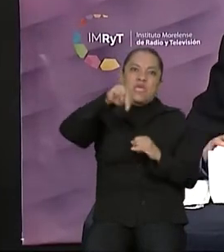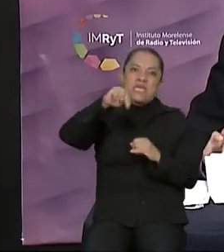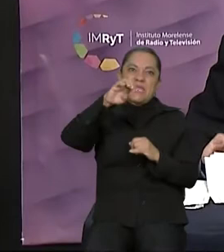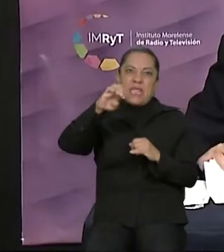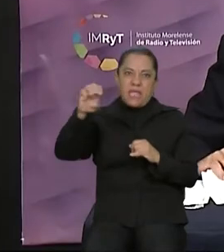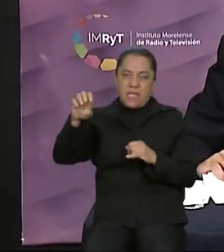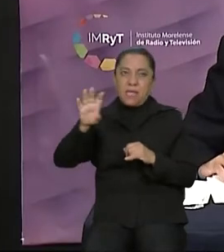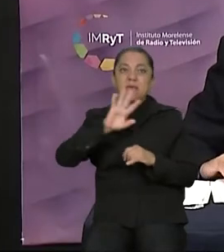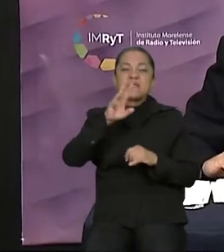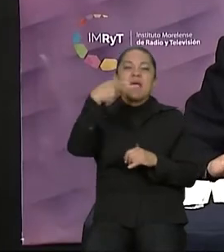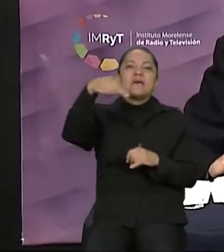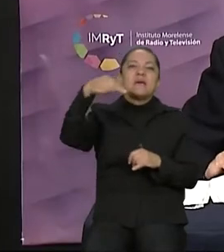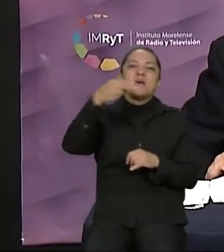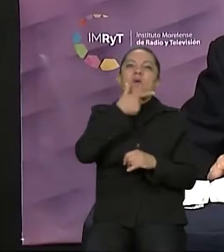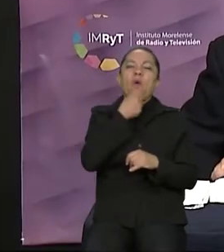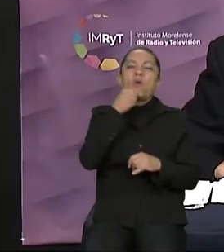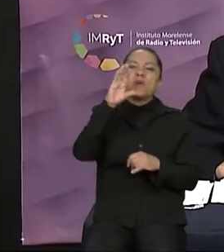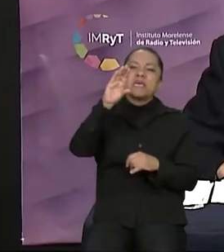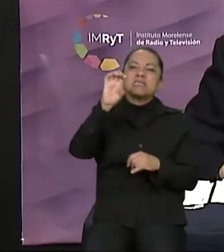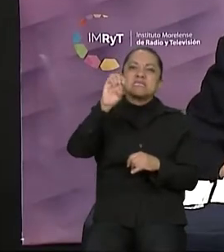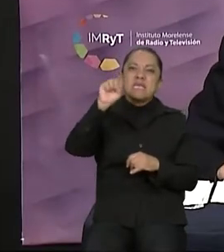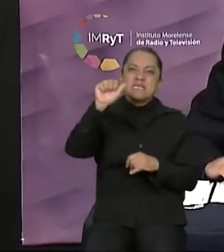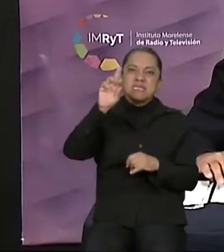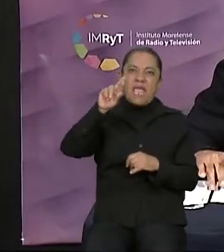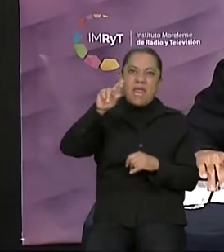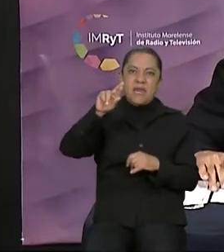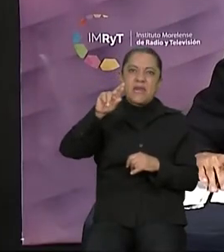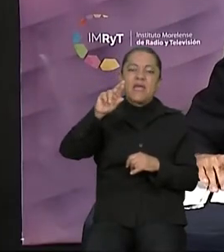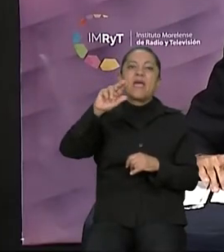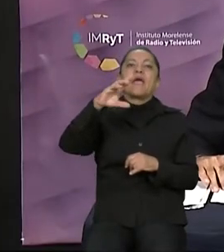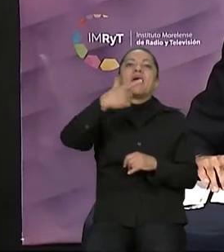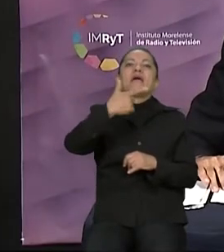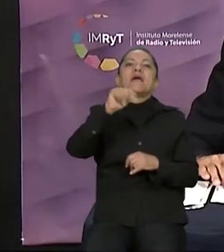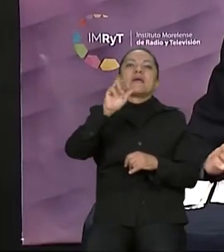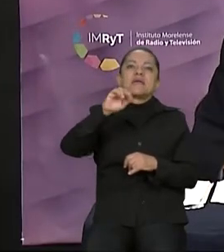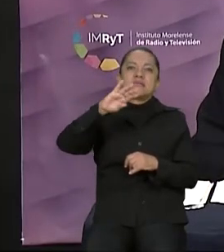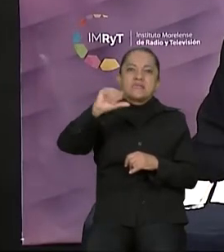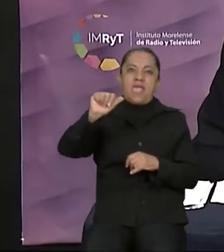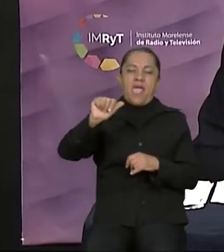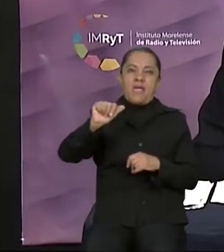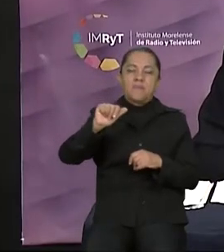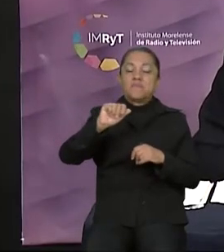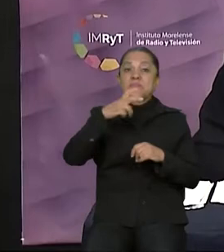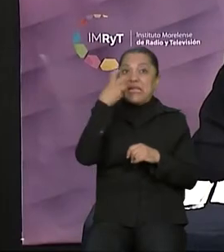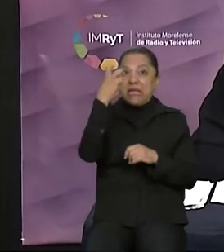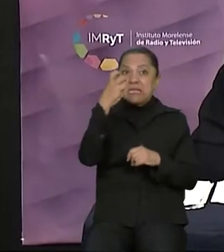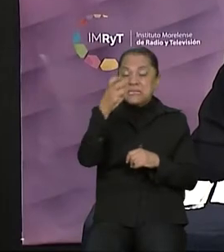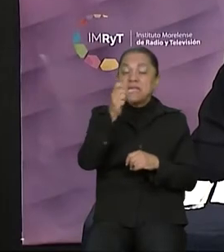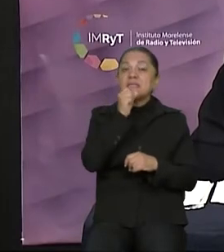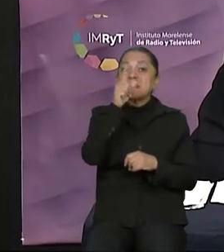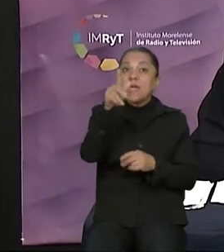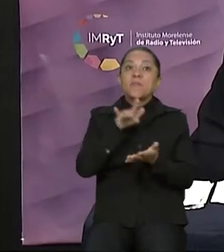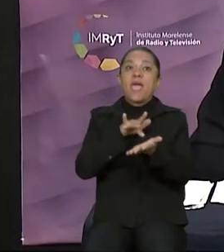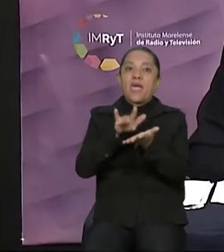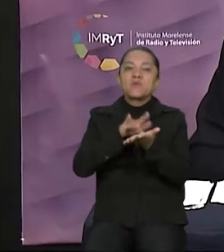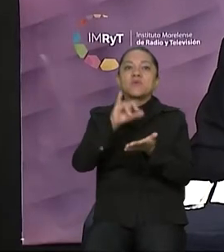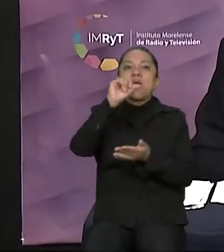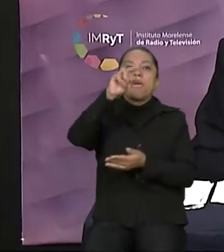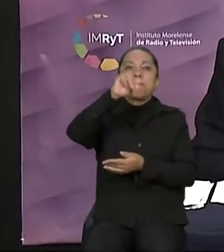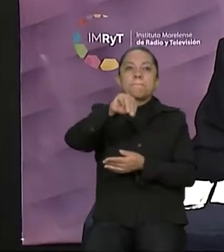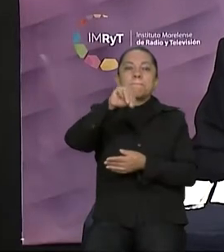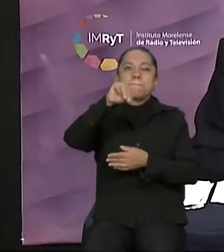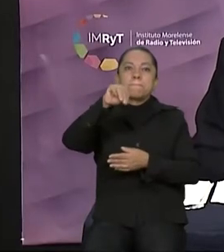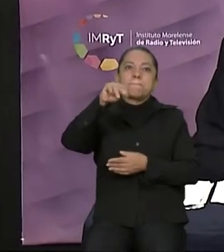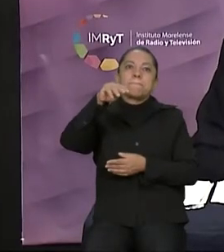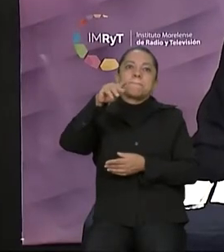infinitamente su participación y el apoyo de INPEPAC también para este ejercicio. Lo mismo que Alvira Chong, traductora profesional del